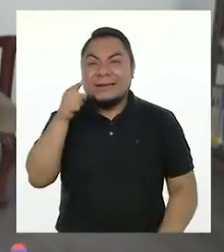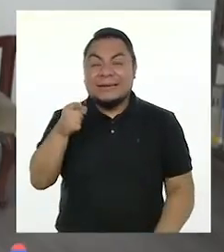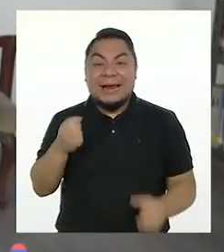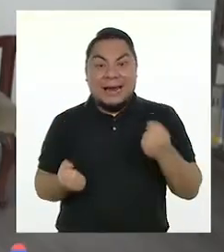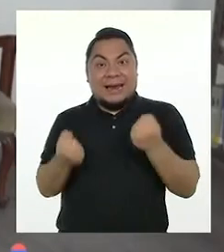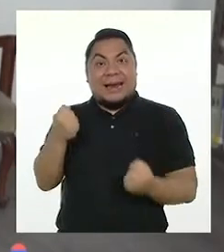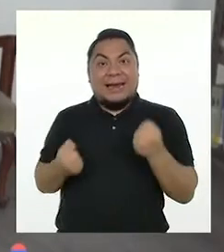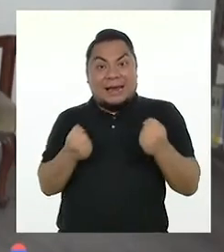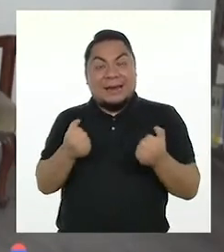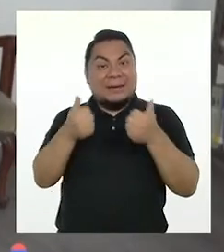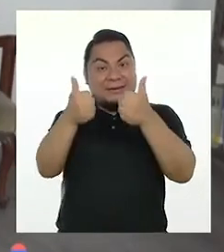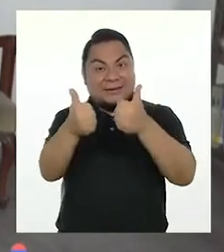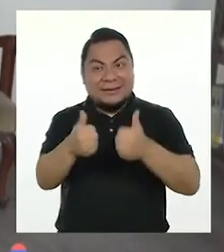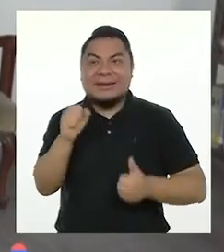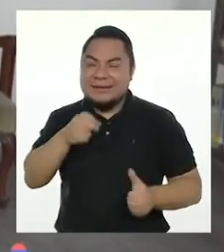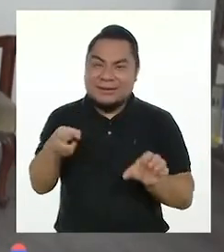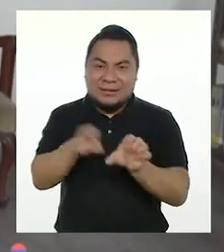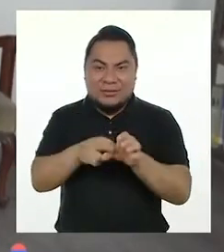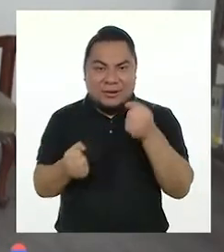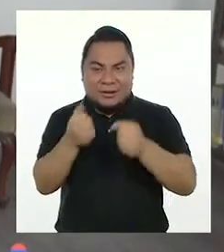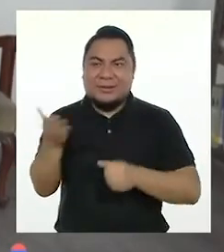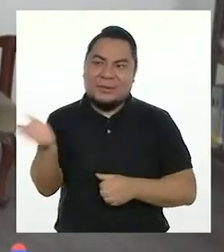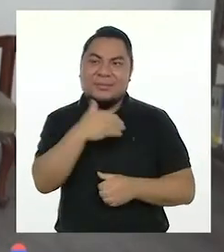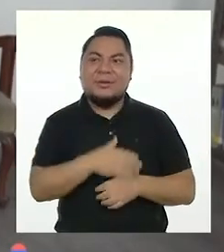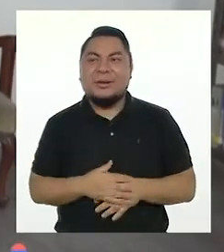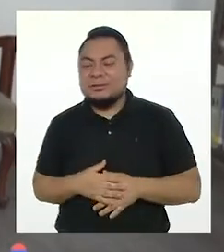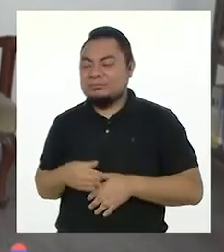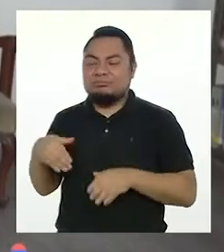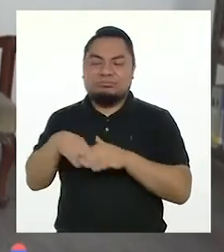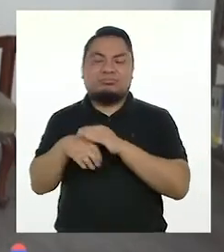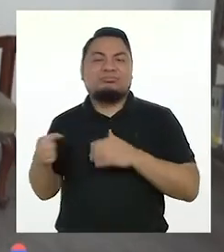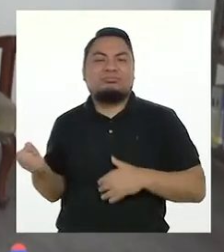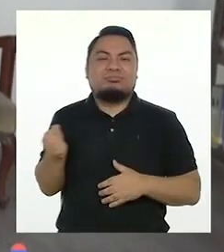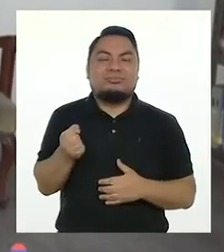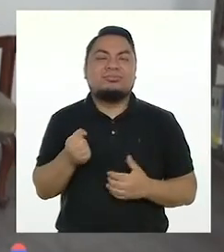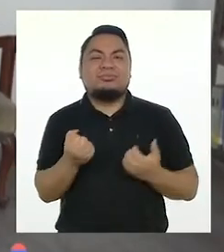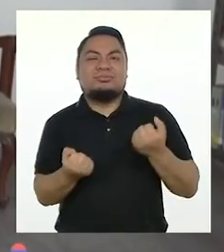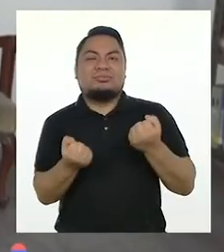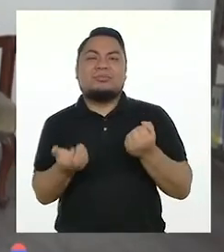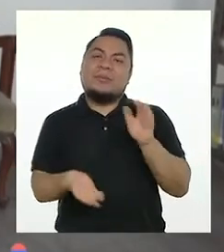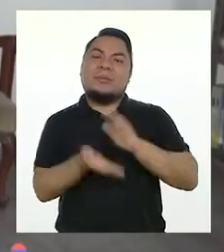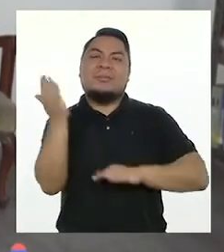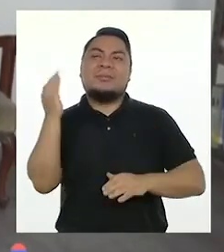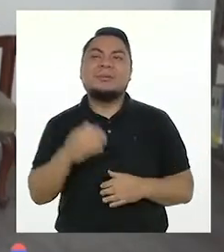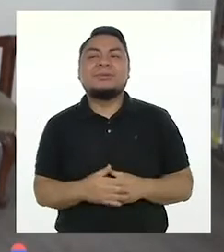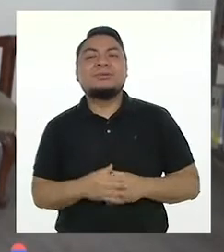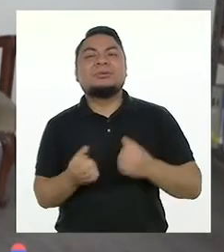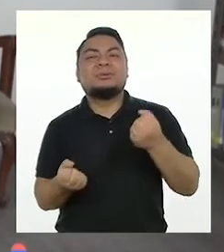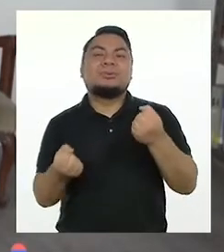un carro. ¿Qué les parece? Vamos, suban al carro. Agárrense del timón y nos vamos.